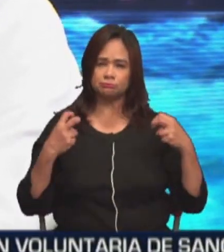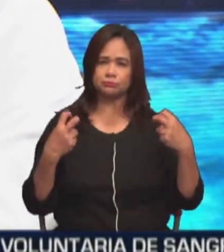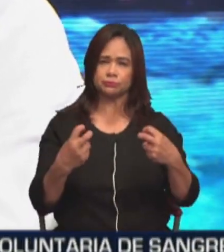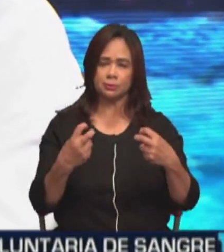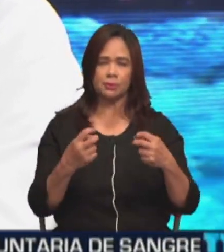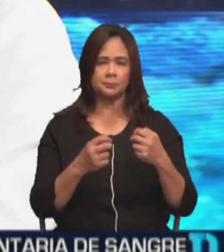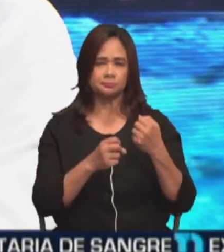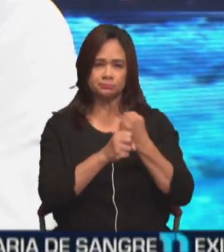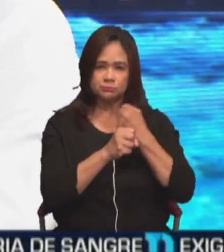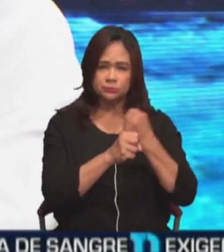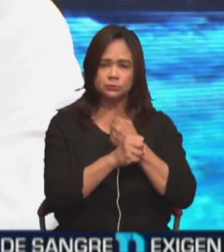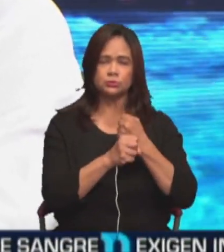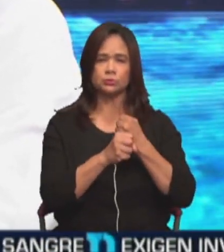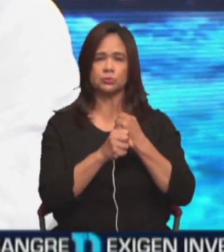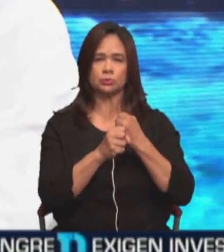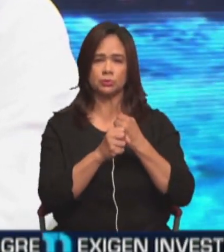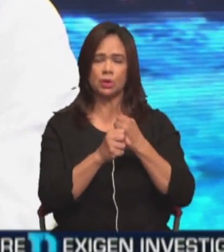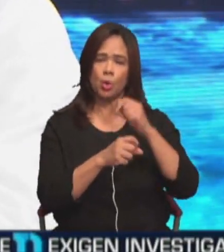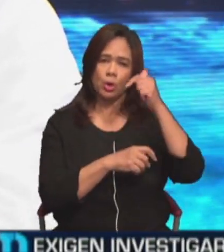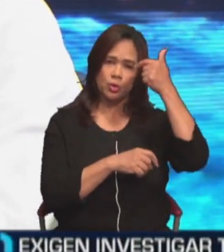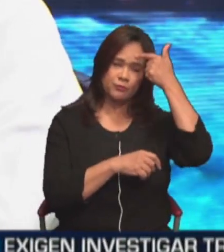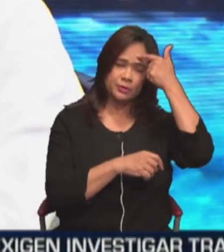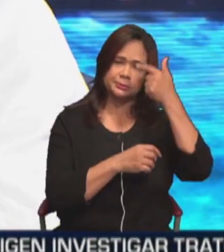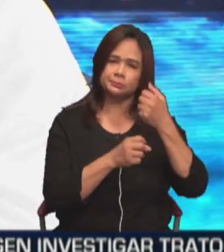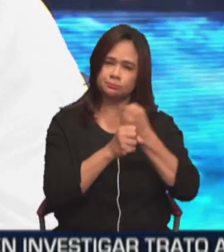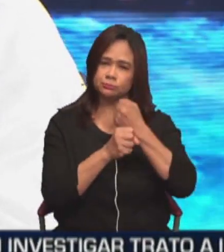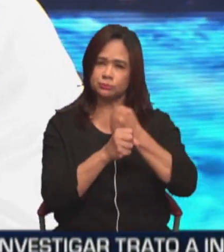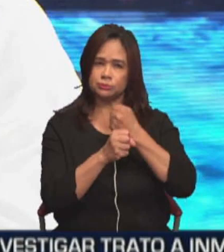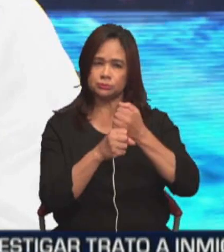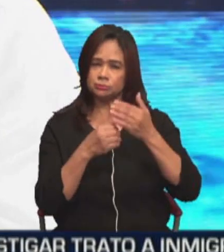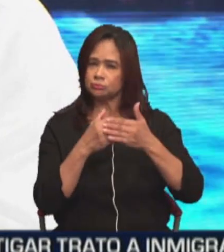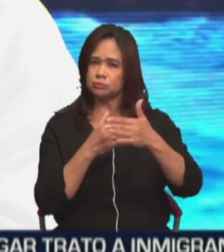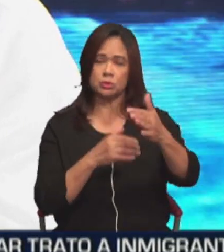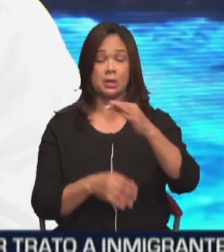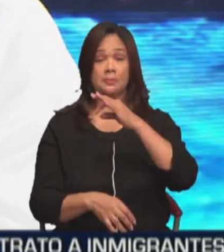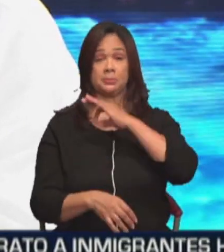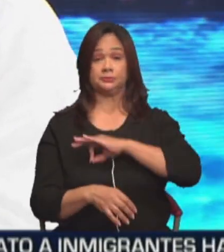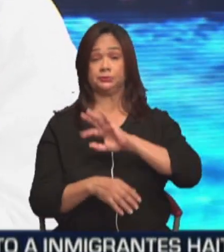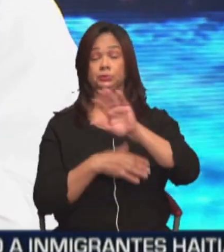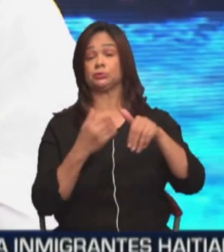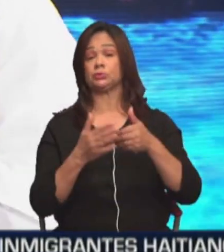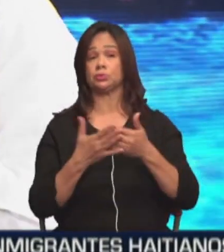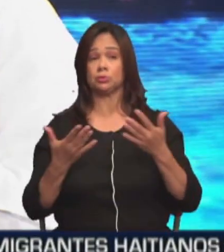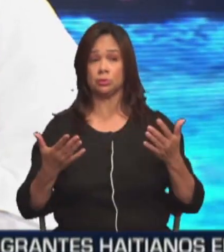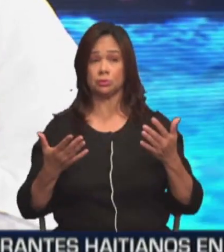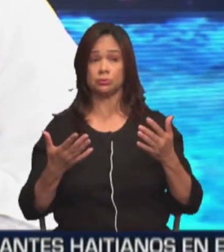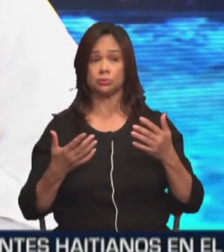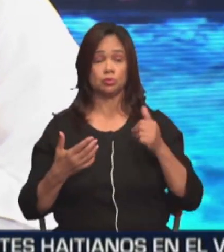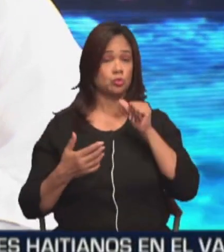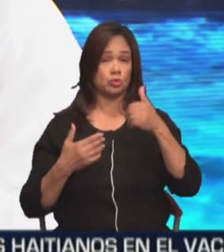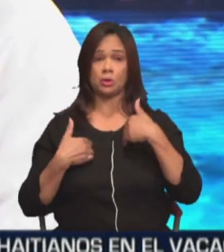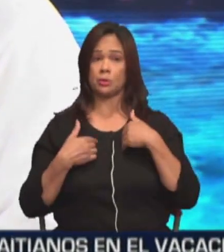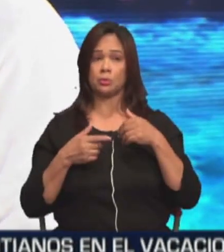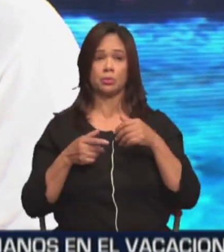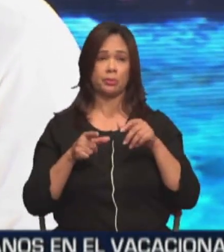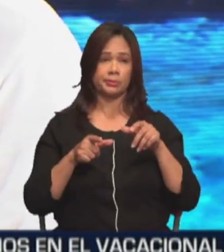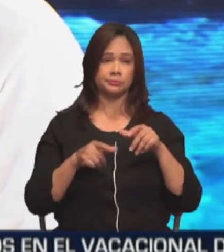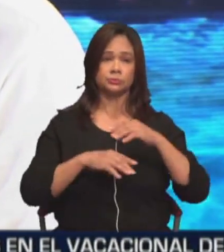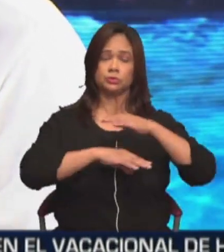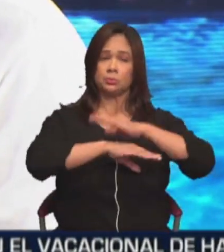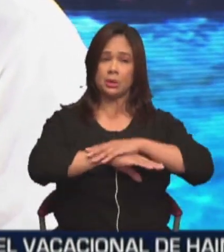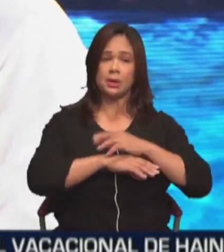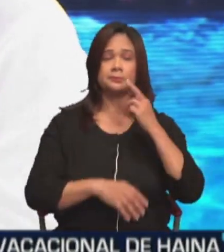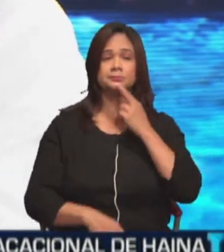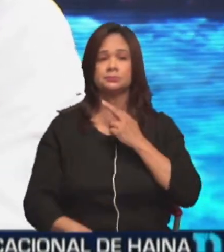hombro con hombro, con el sector oficial, haciendo un trabajo en pro de todos los que estamos en el sector. Yo no tengo habitación, ni tengo una mesa o un